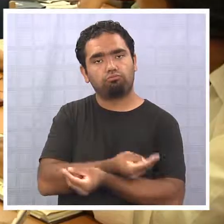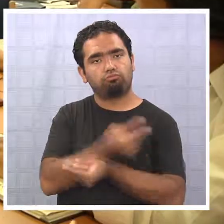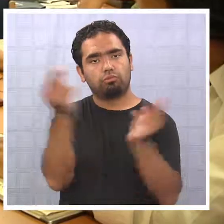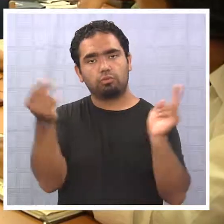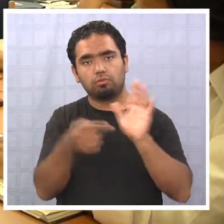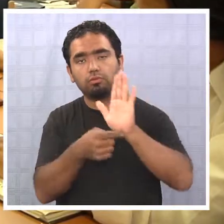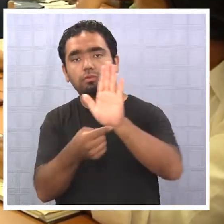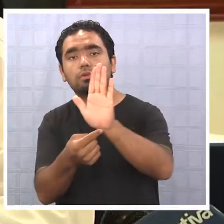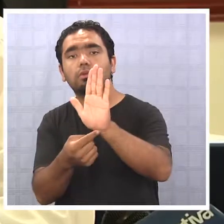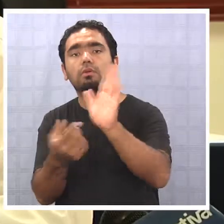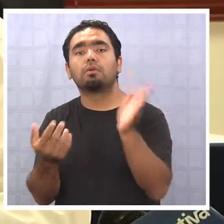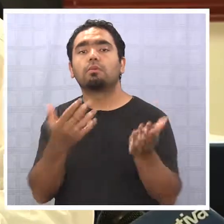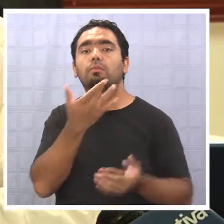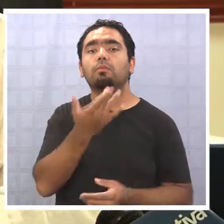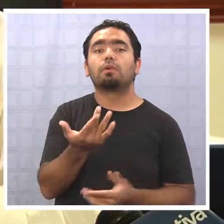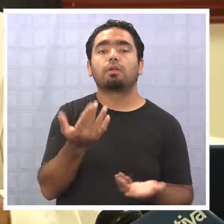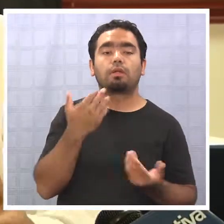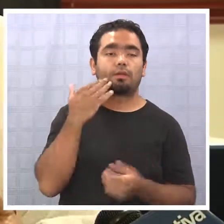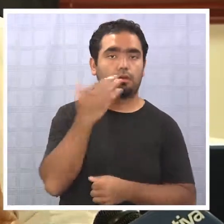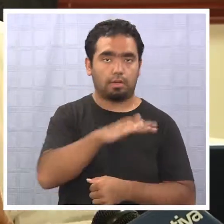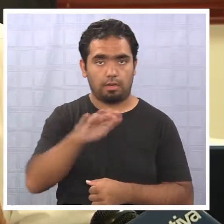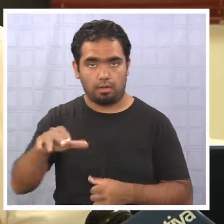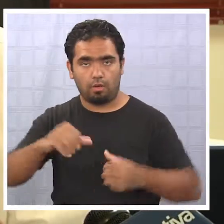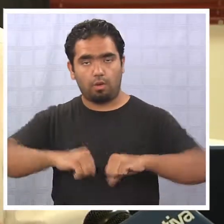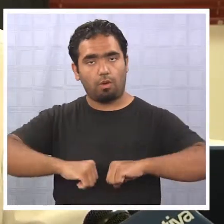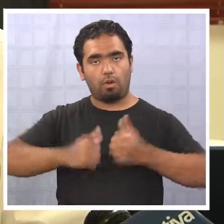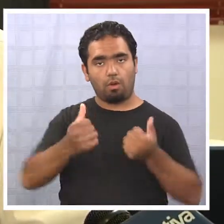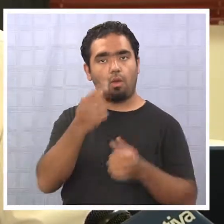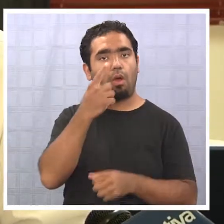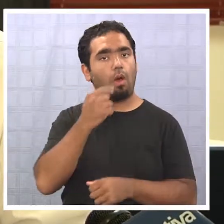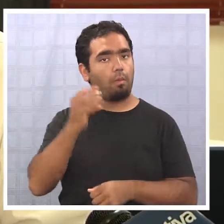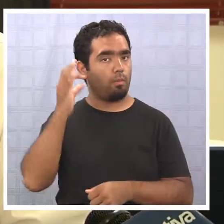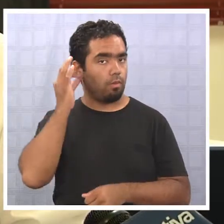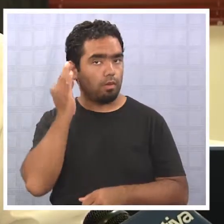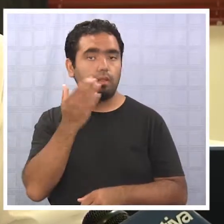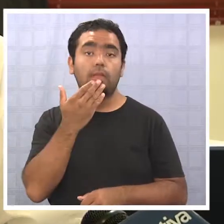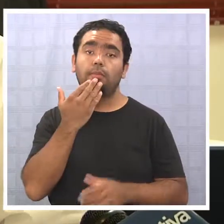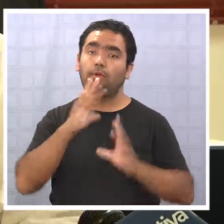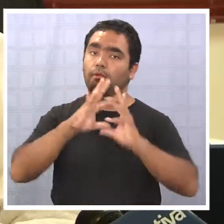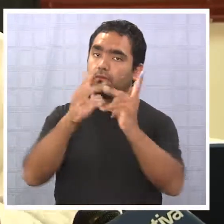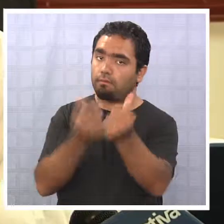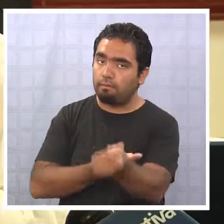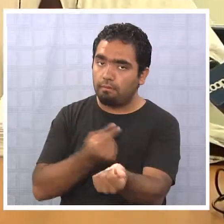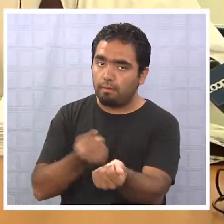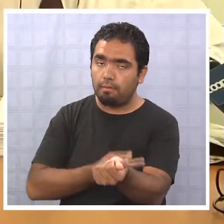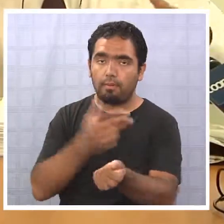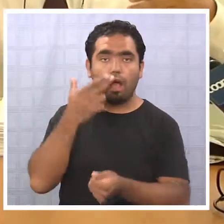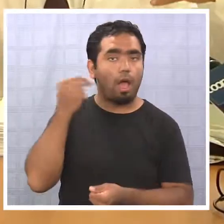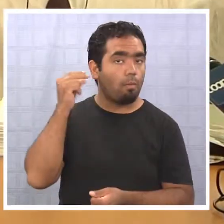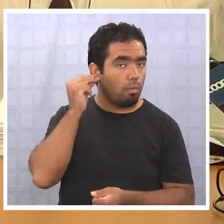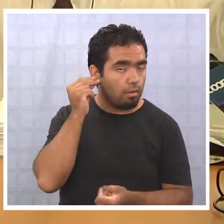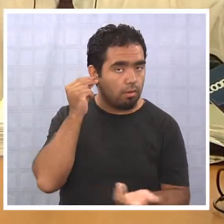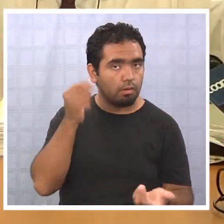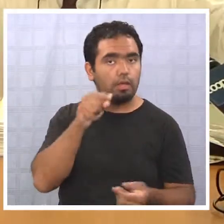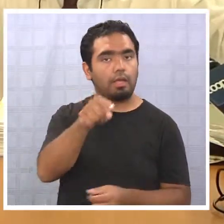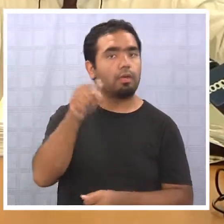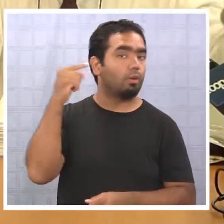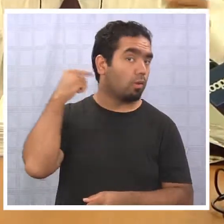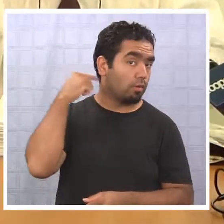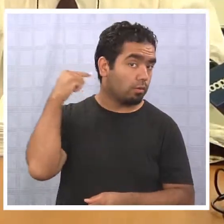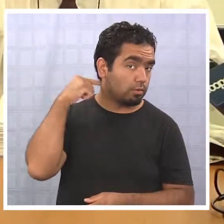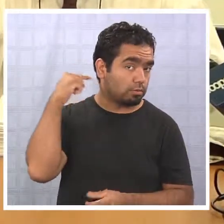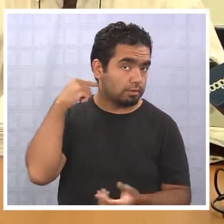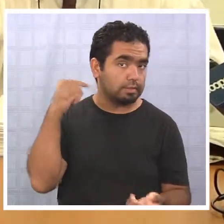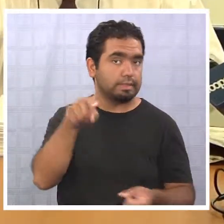públicamente esta información para que los niños, los jóvenes, las niñas y la familia, los apoderados, tomen